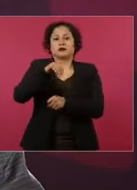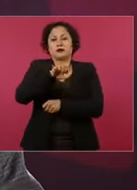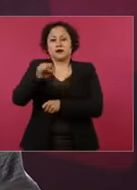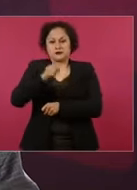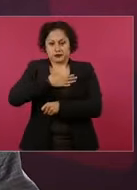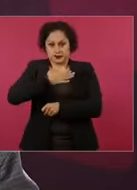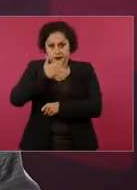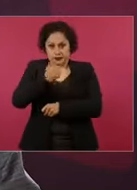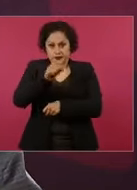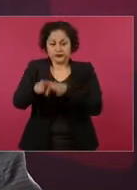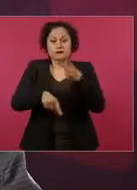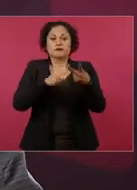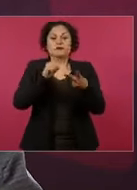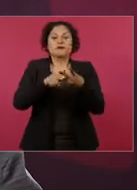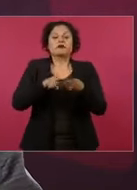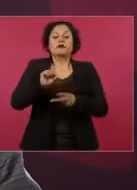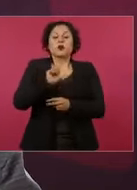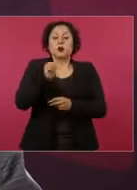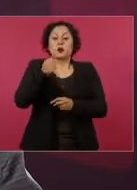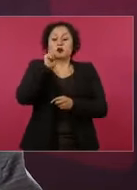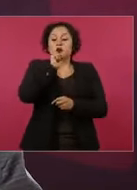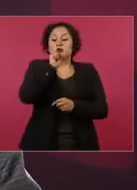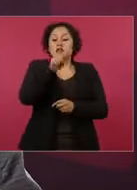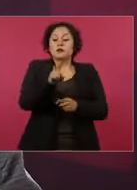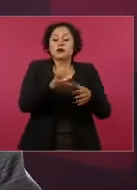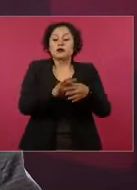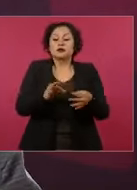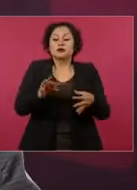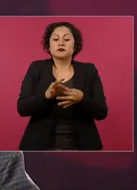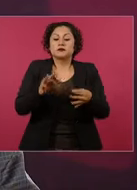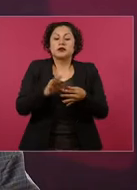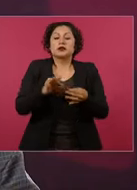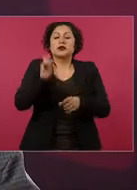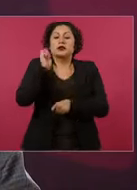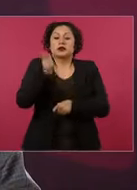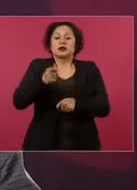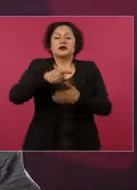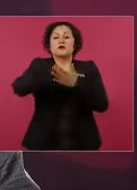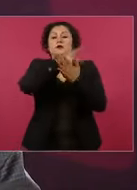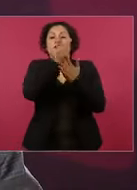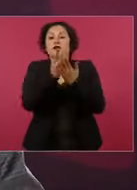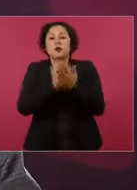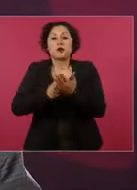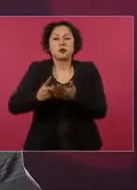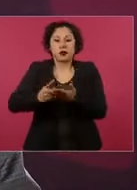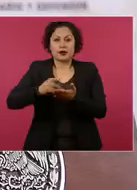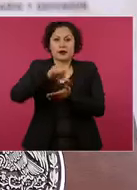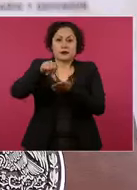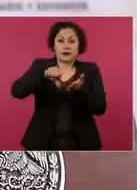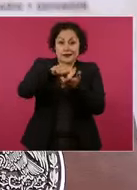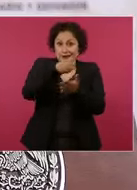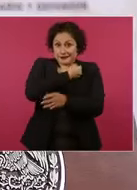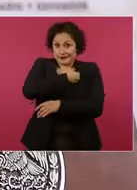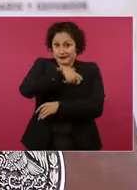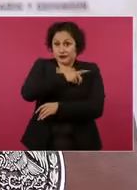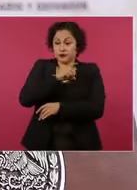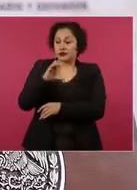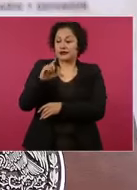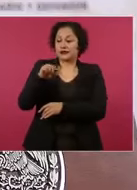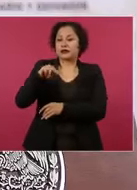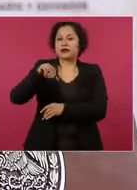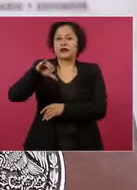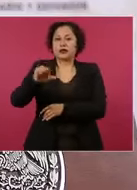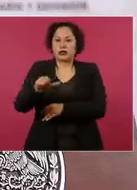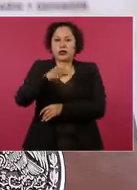segundo lugar, conoceremos los avances de la clínica, es nuestra, este operativo, si le puedo poner,